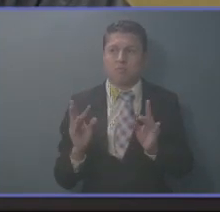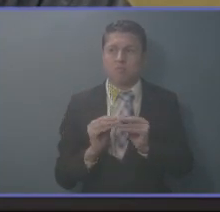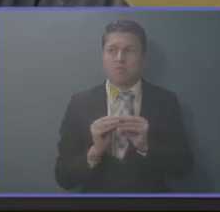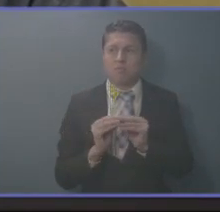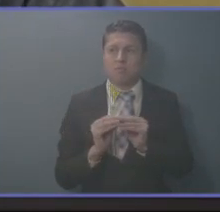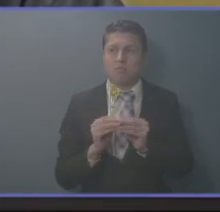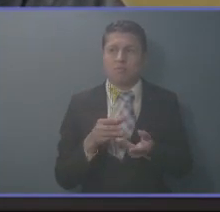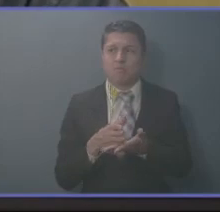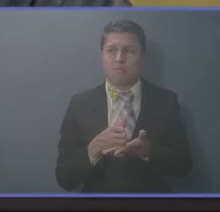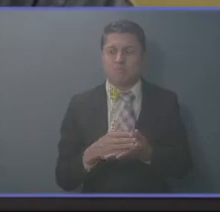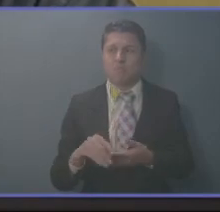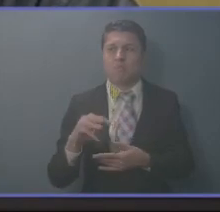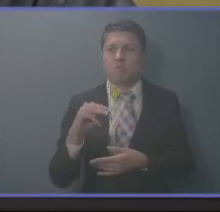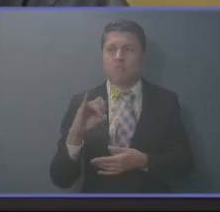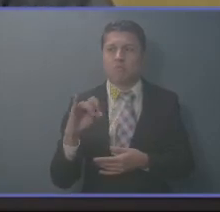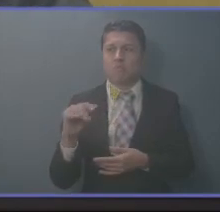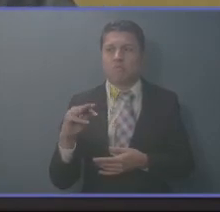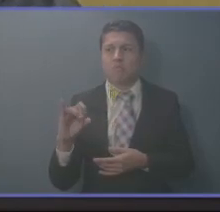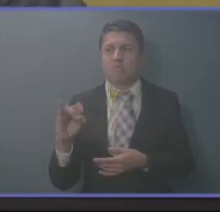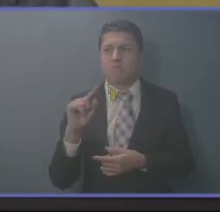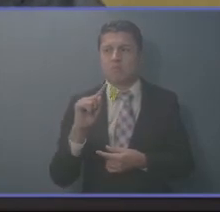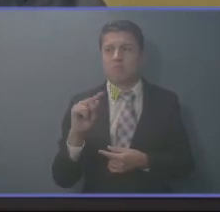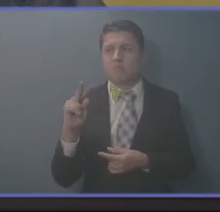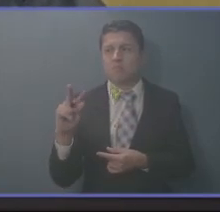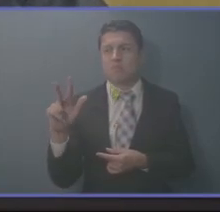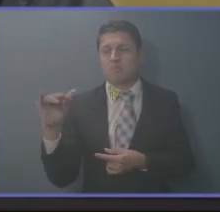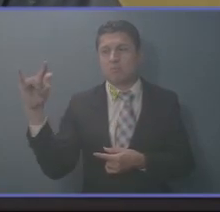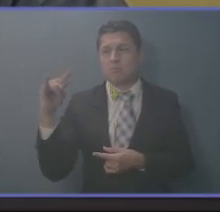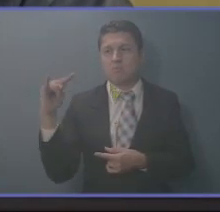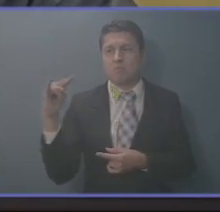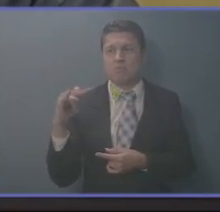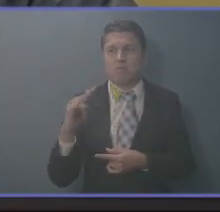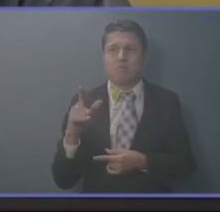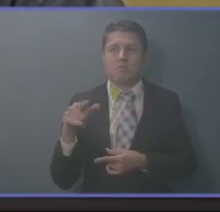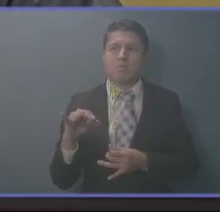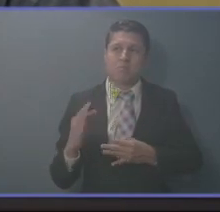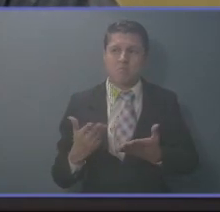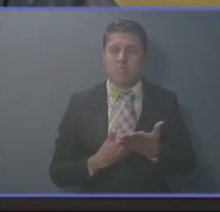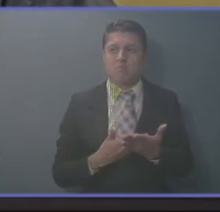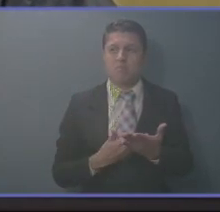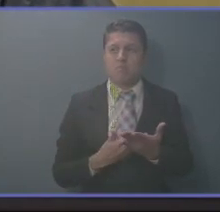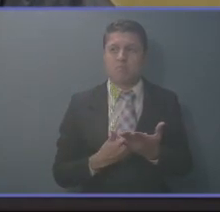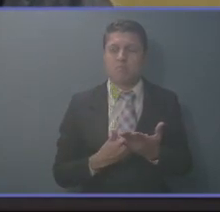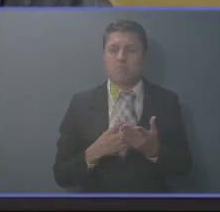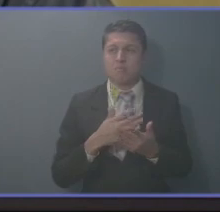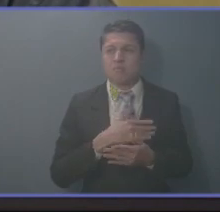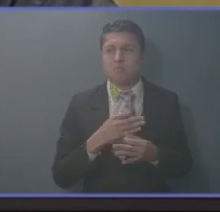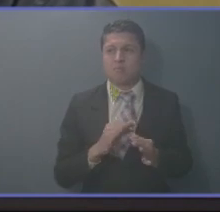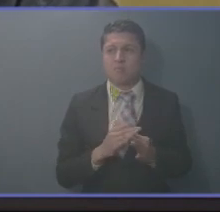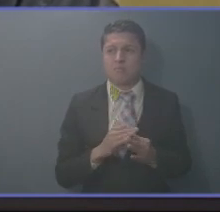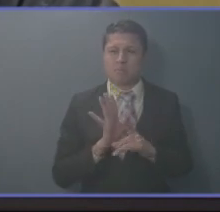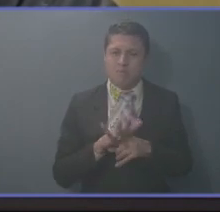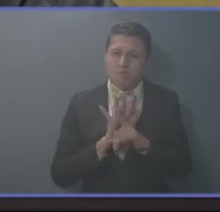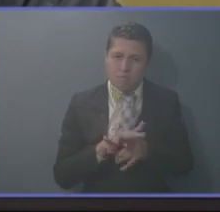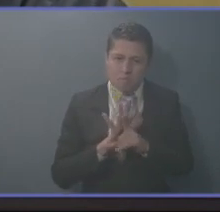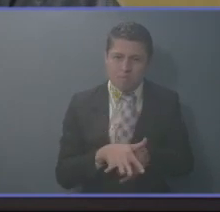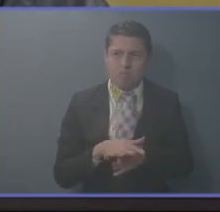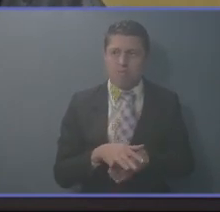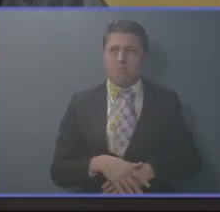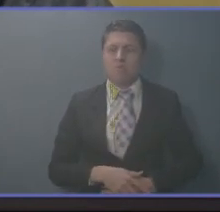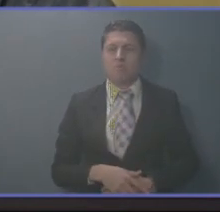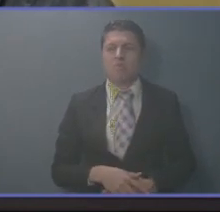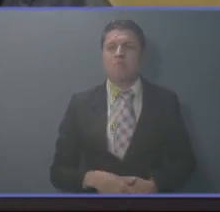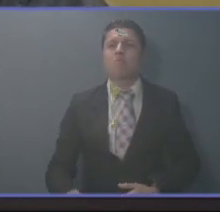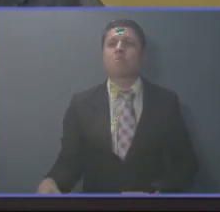Miami, y no sé si uno, dos, tres charter y traerlos, pero no es, perdonen la expresión a la fuerza o a tubo